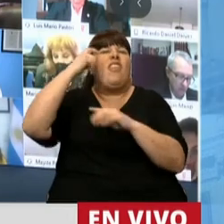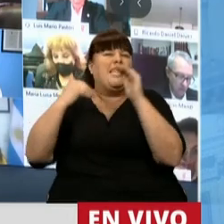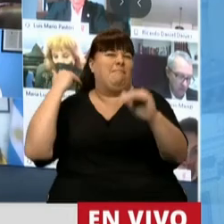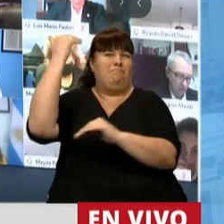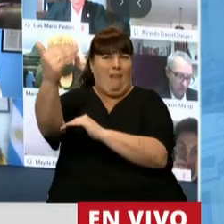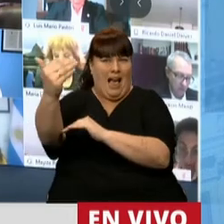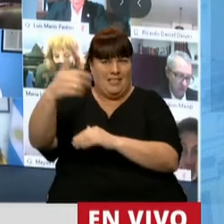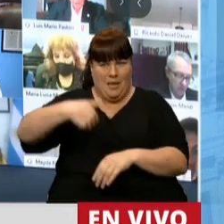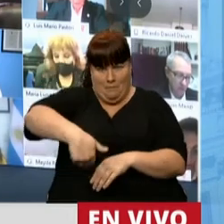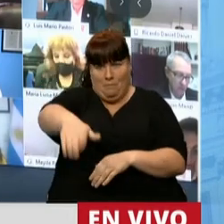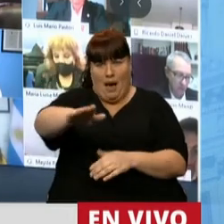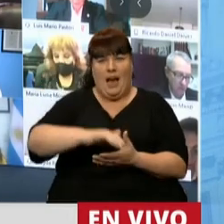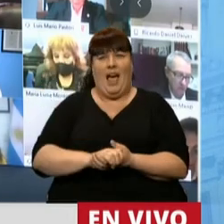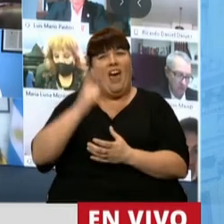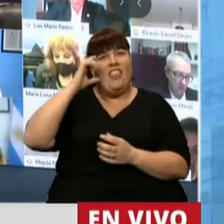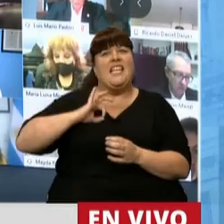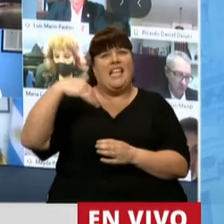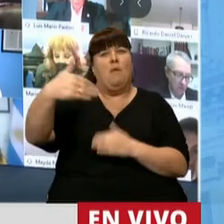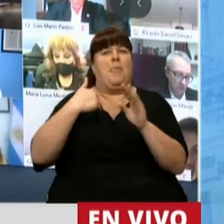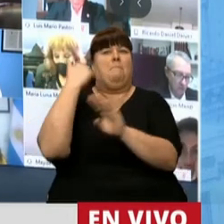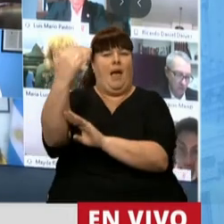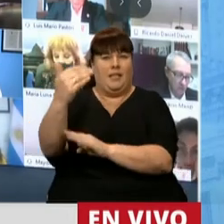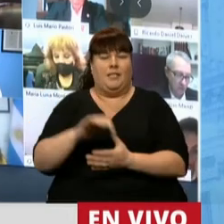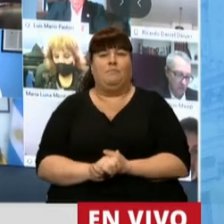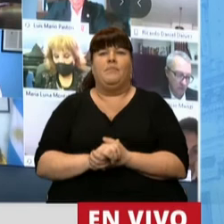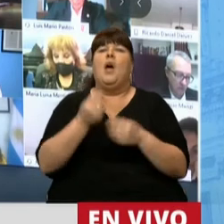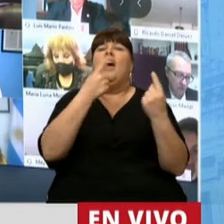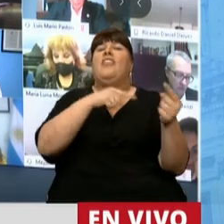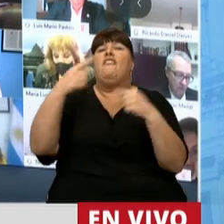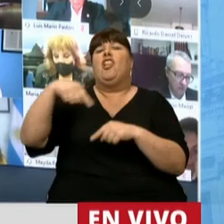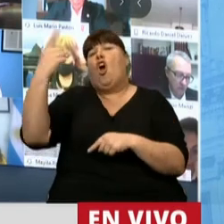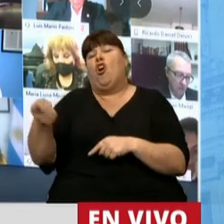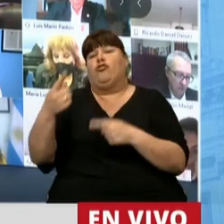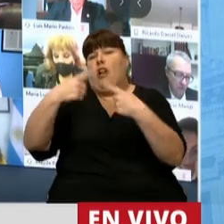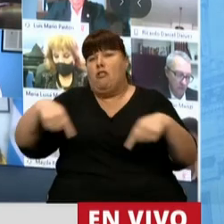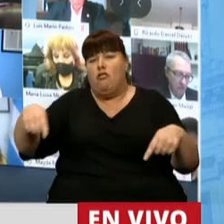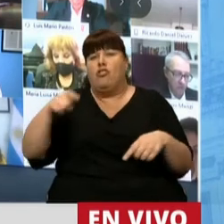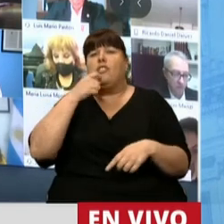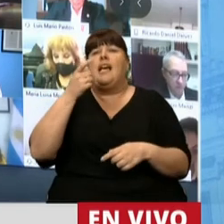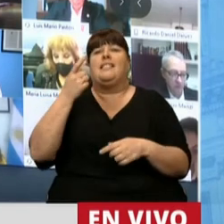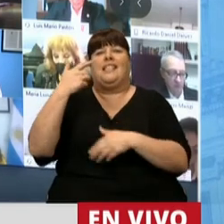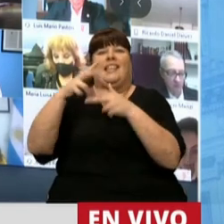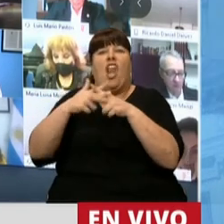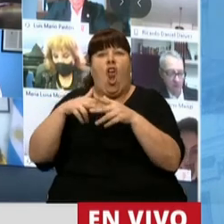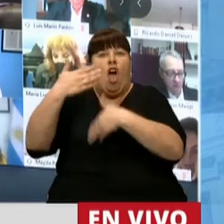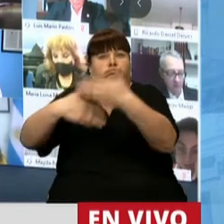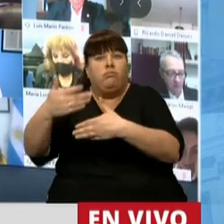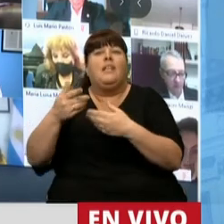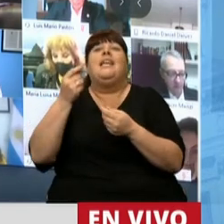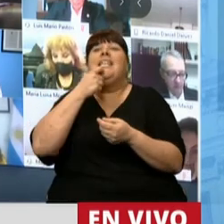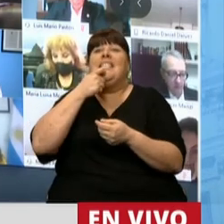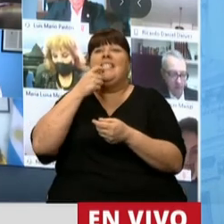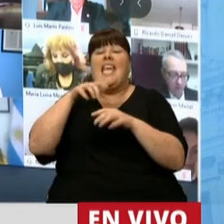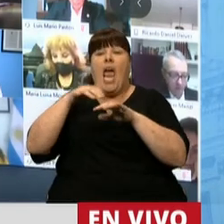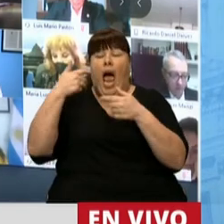esos números en los próximos 10 años. A diferencia de otros recursos, el conocimiento se multiplica cuando se